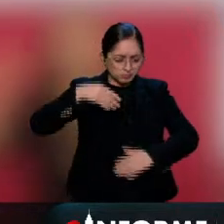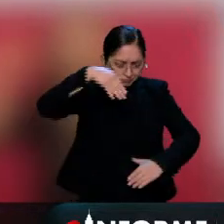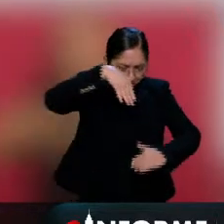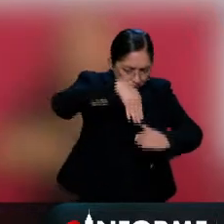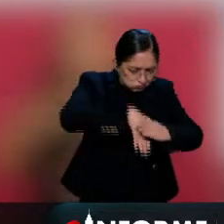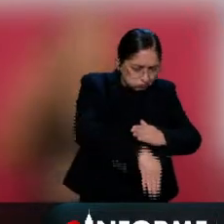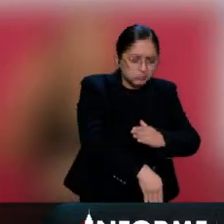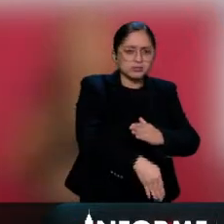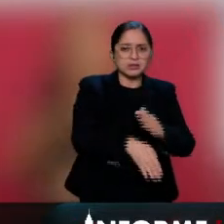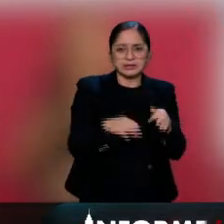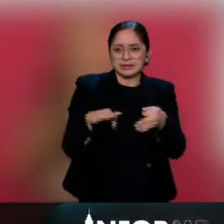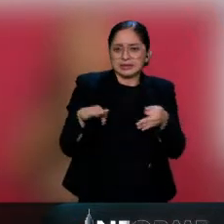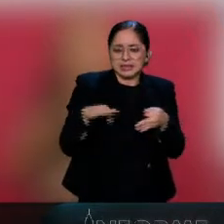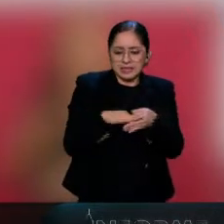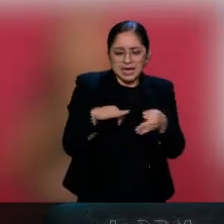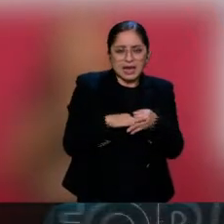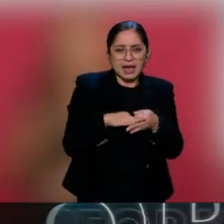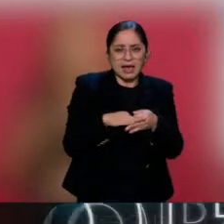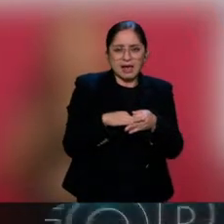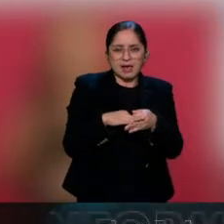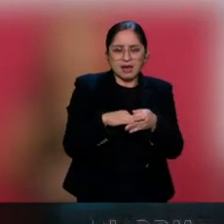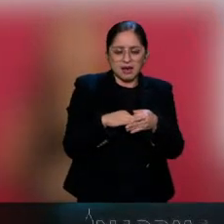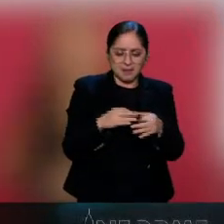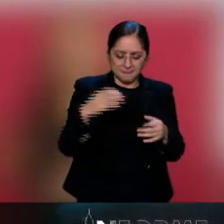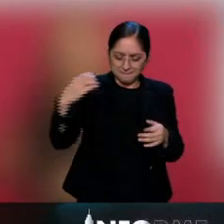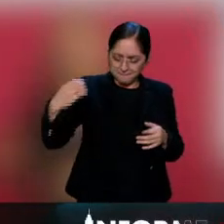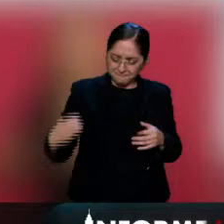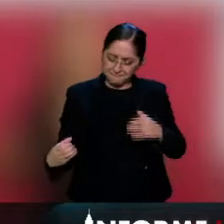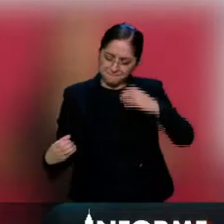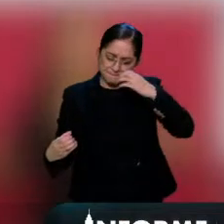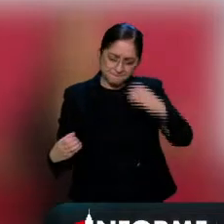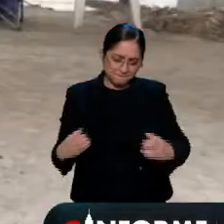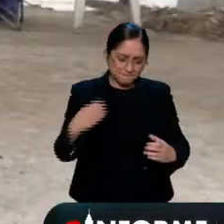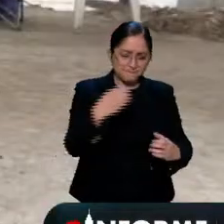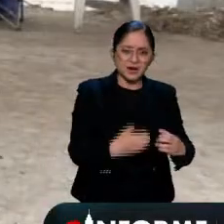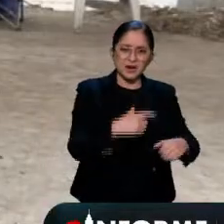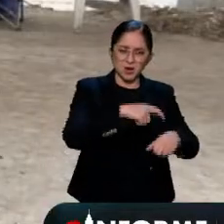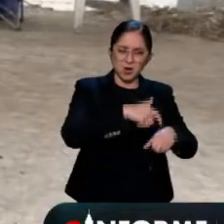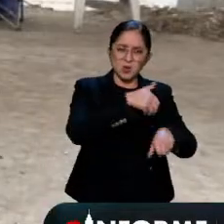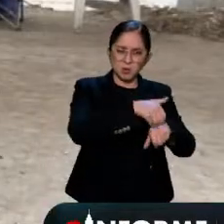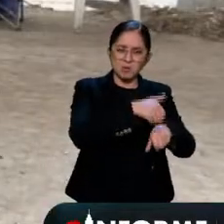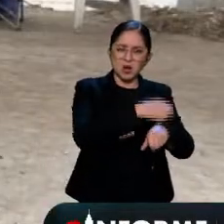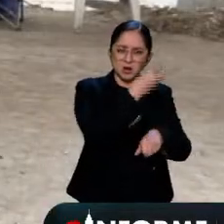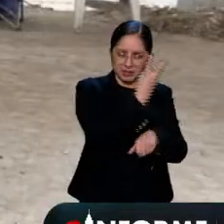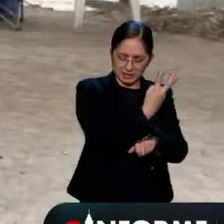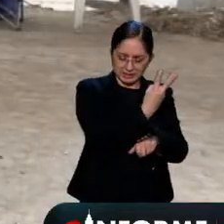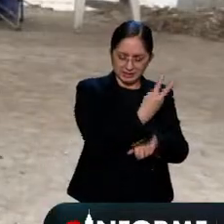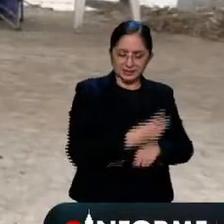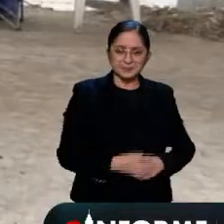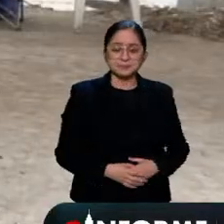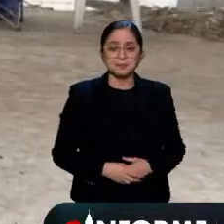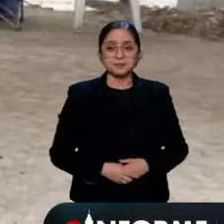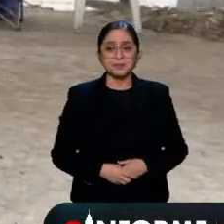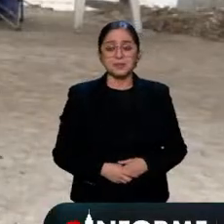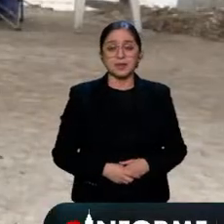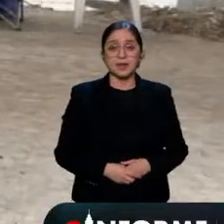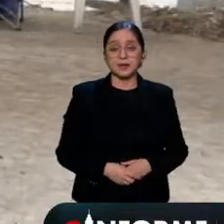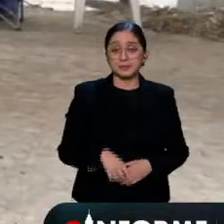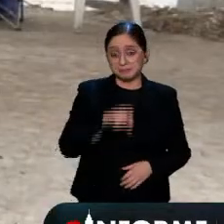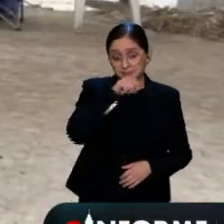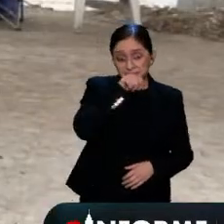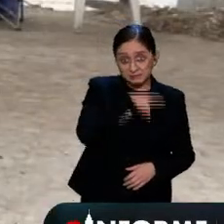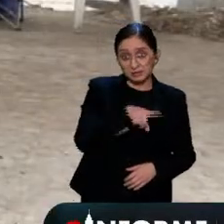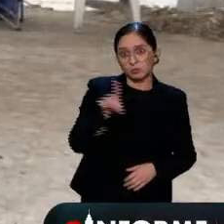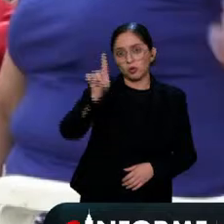tenemos a los demás en ubicaciones. En paralelo al rescate, el domingo la Fiscalía